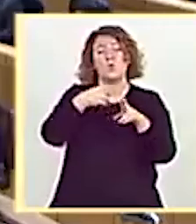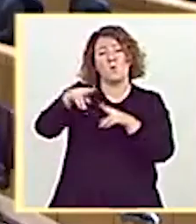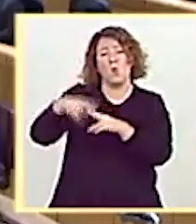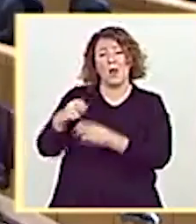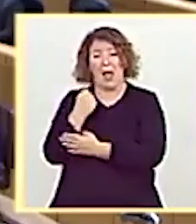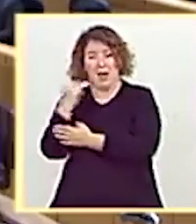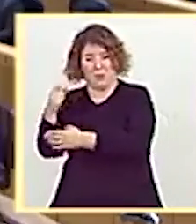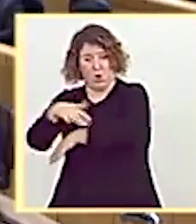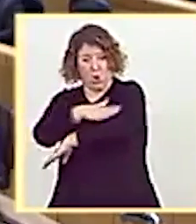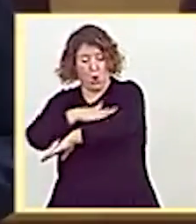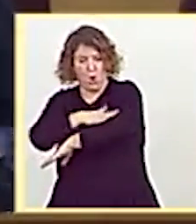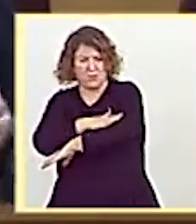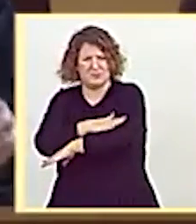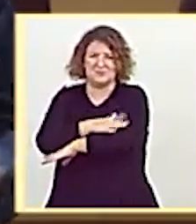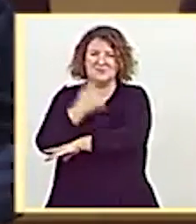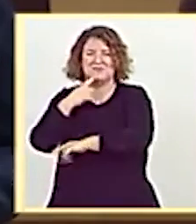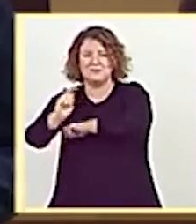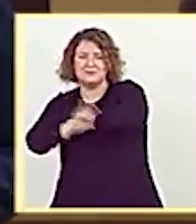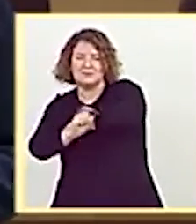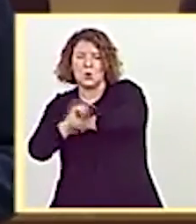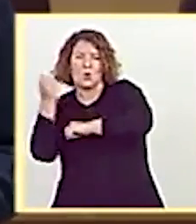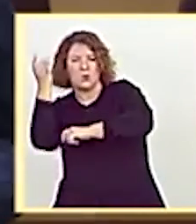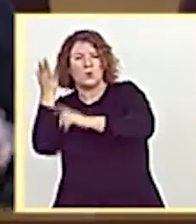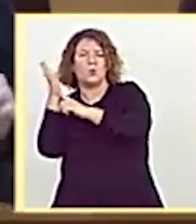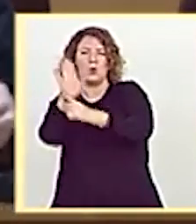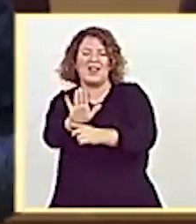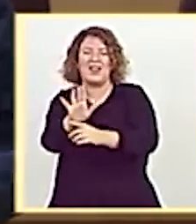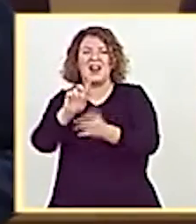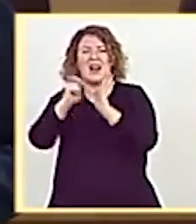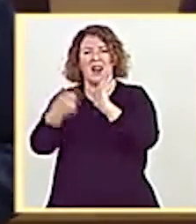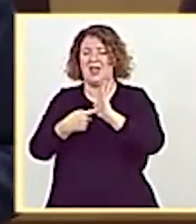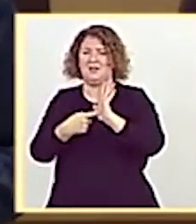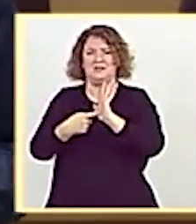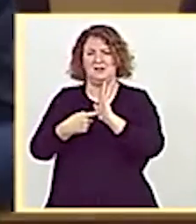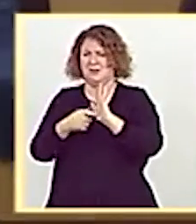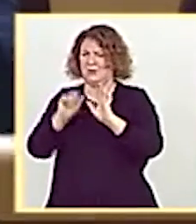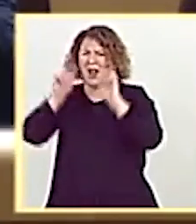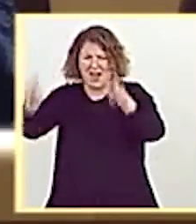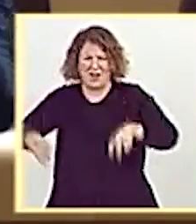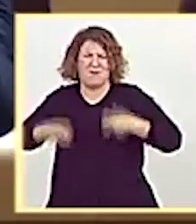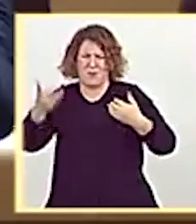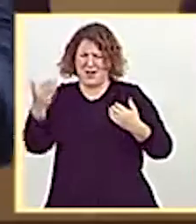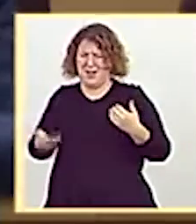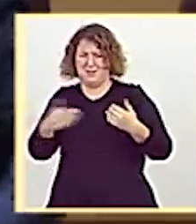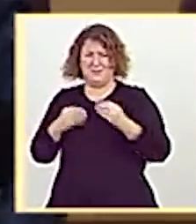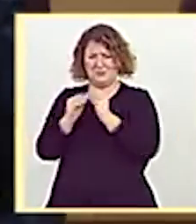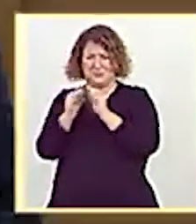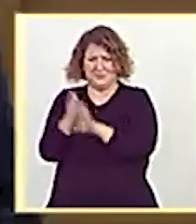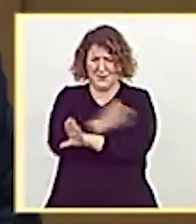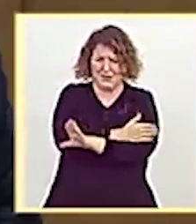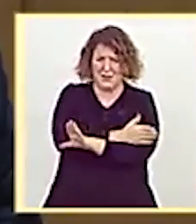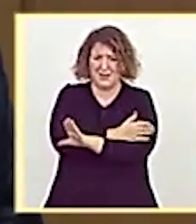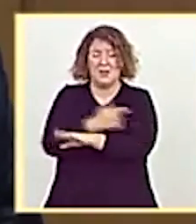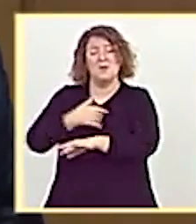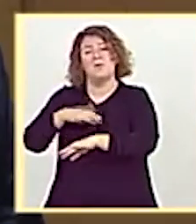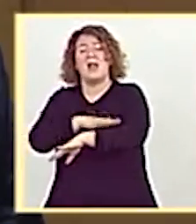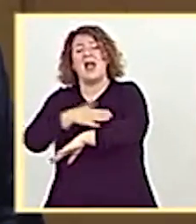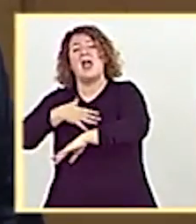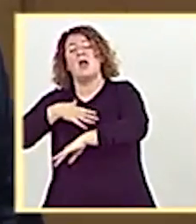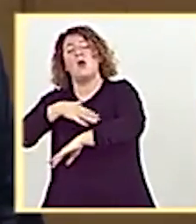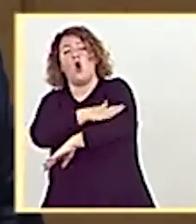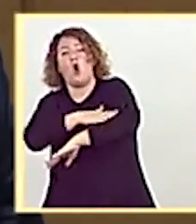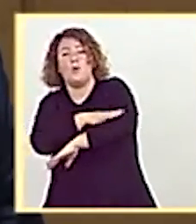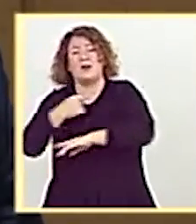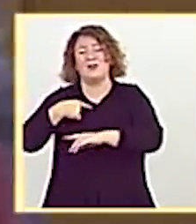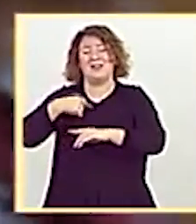treta de una proposición de ley para sortear los informes preceptivos ante una reforma de esta envergadura, en la que el Poder Ejecutivo está usando al Poder Legislativo